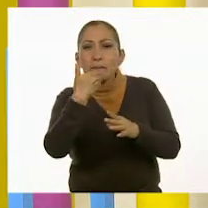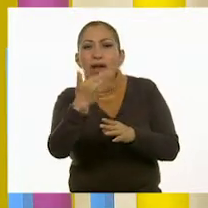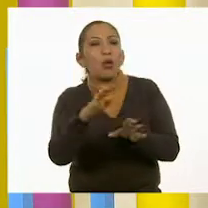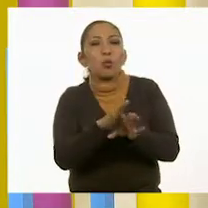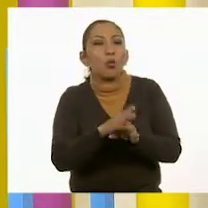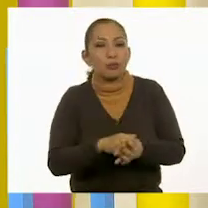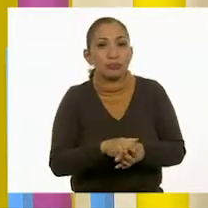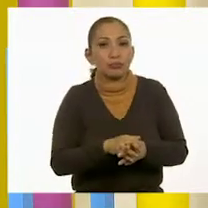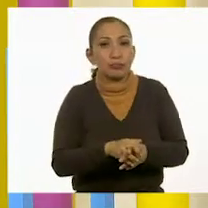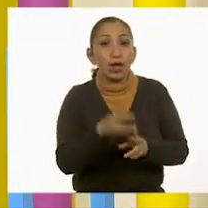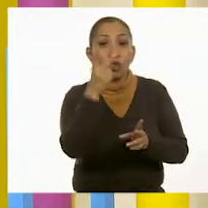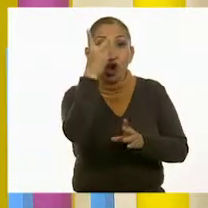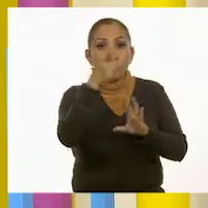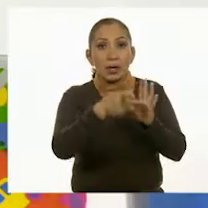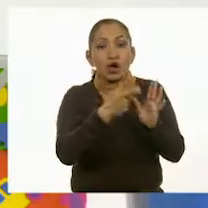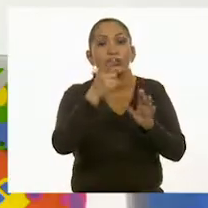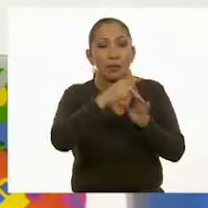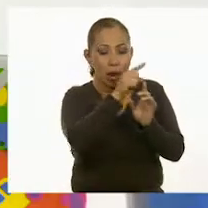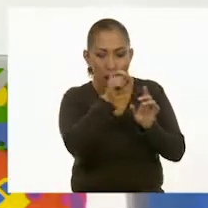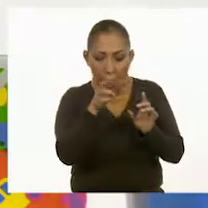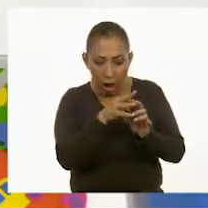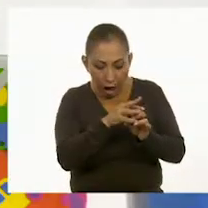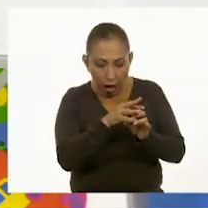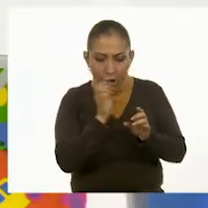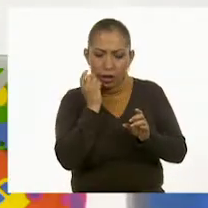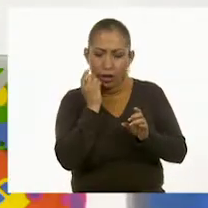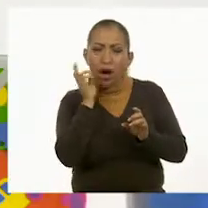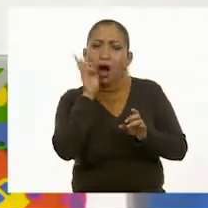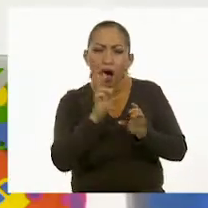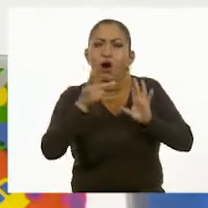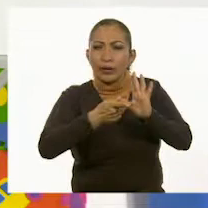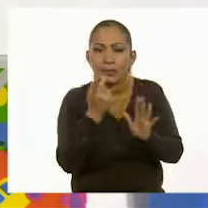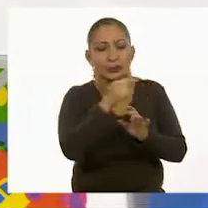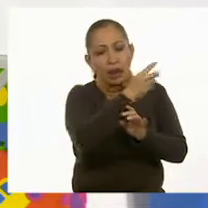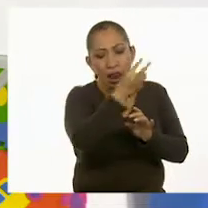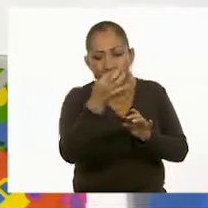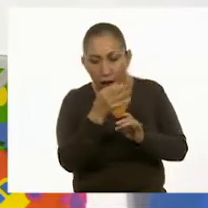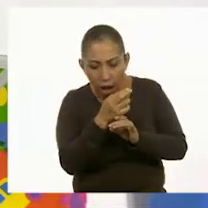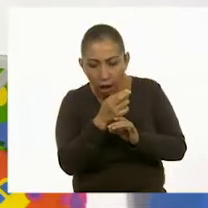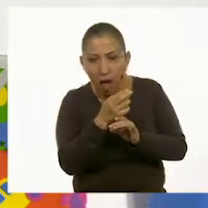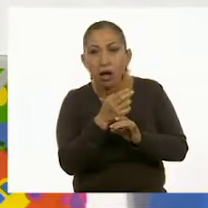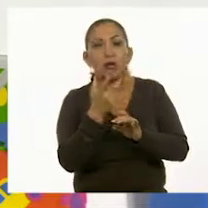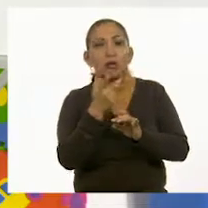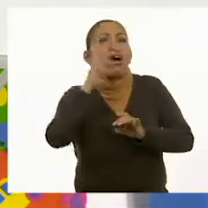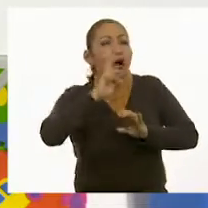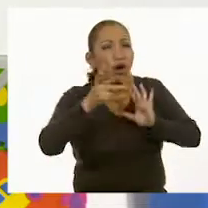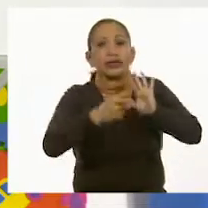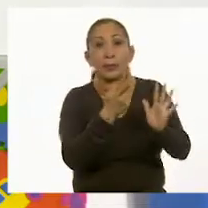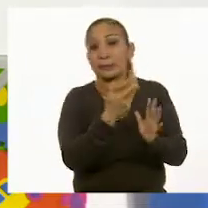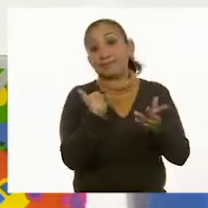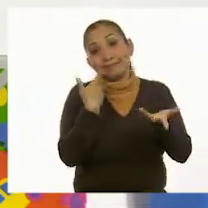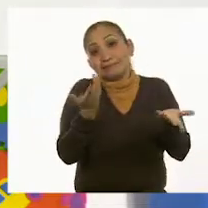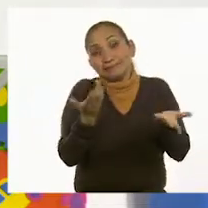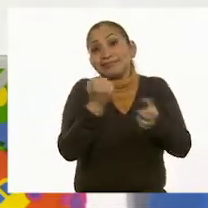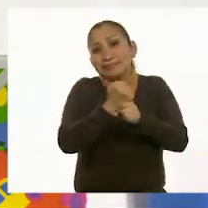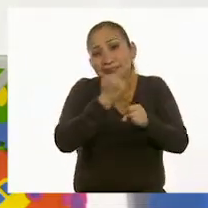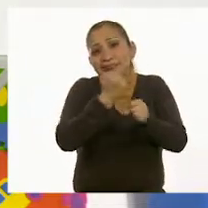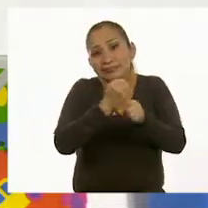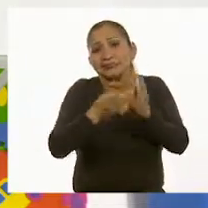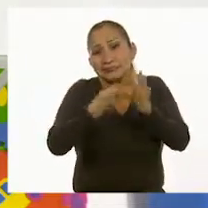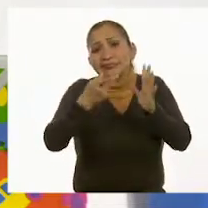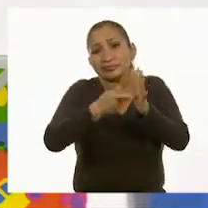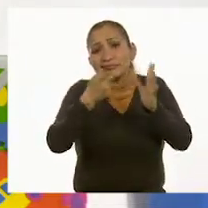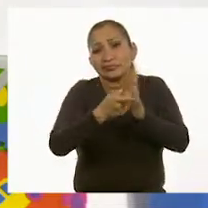Claro. ¿Contar dos veces? Dos veces. O hasta tres, ¿verdad? Sí, sí. Hay que comprobarlo y volver a rectificar y volverlo a hacer para